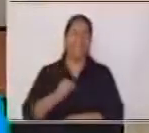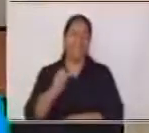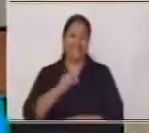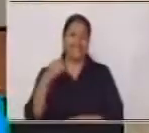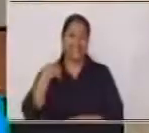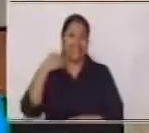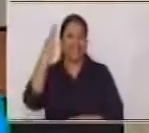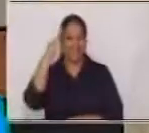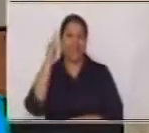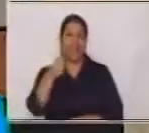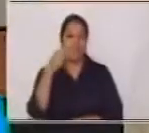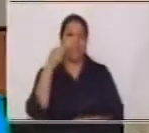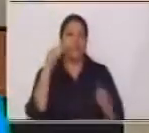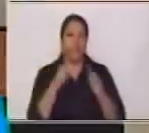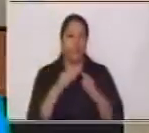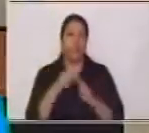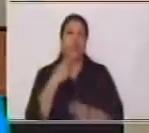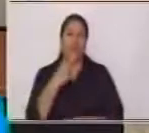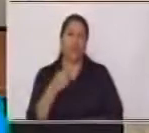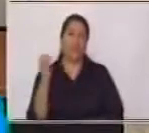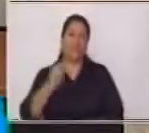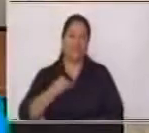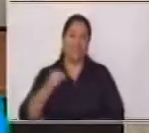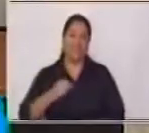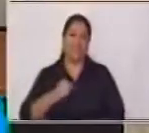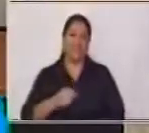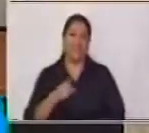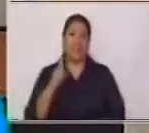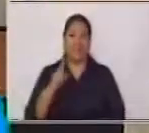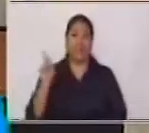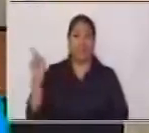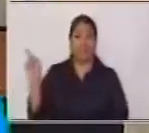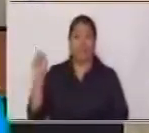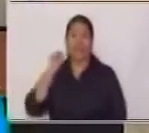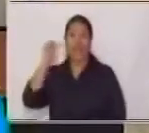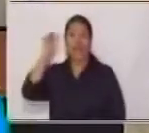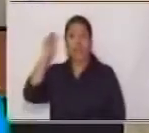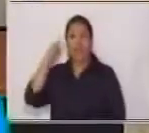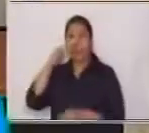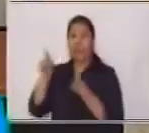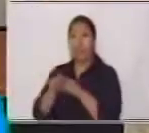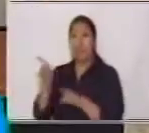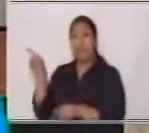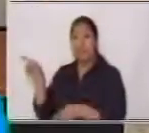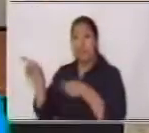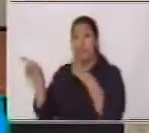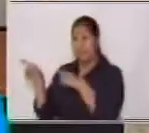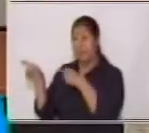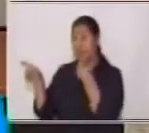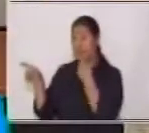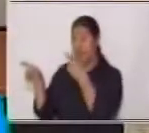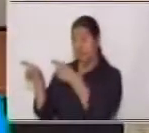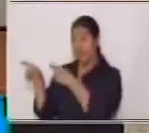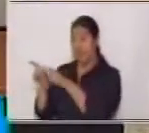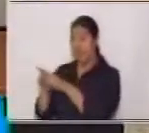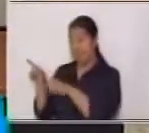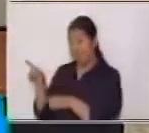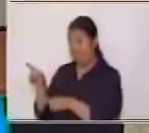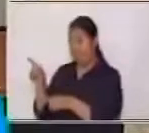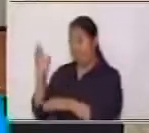Bueno, pues entonces también el adulto responsable puede responder ¿Verdad que también conocen los árboles frutales?